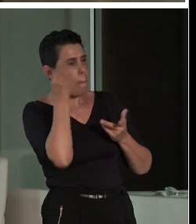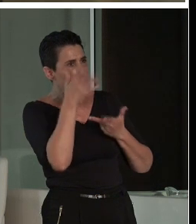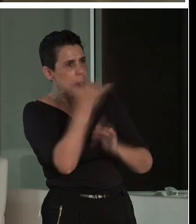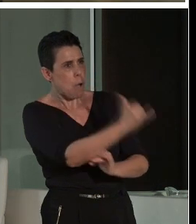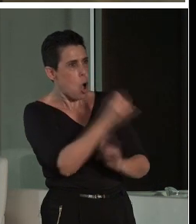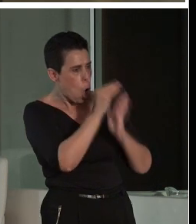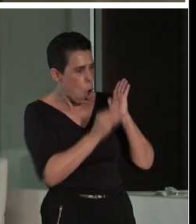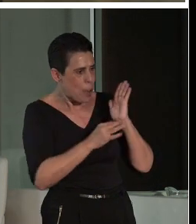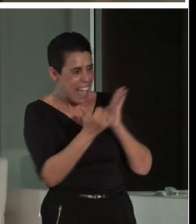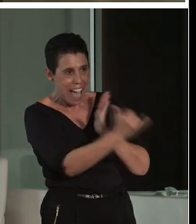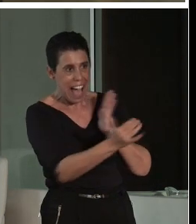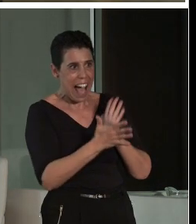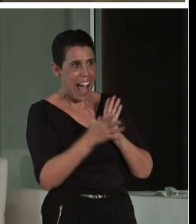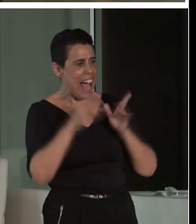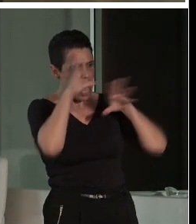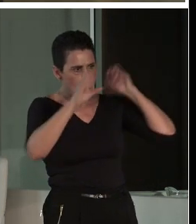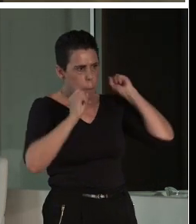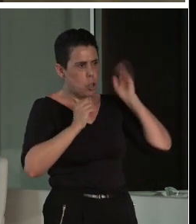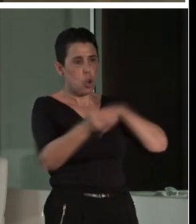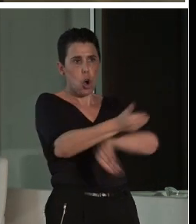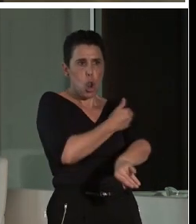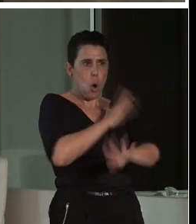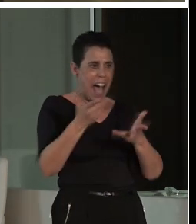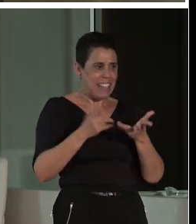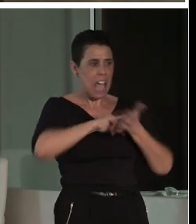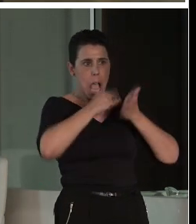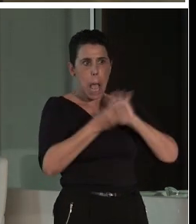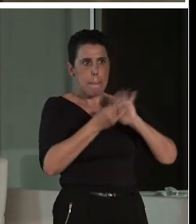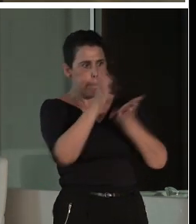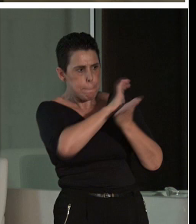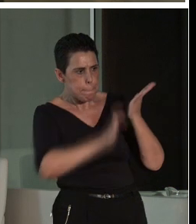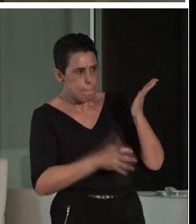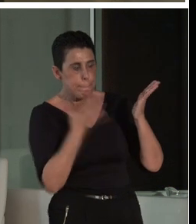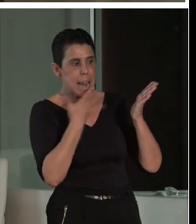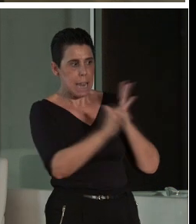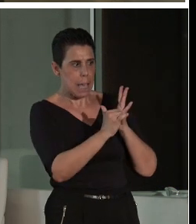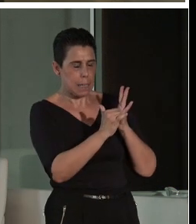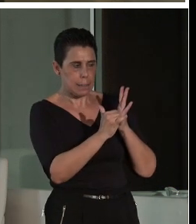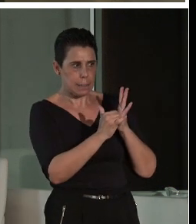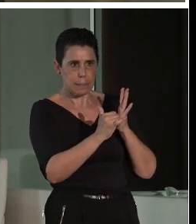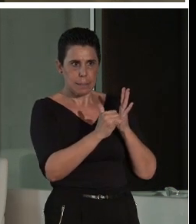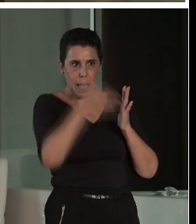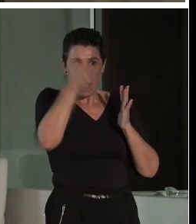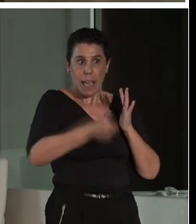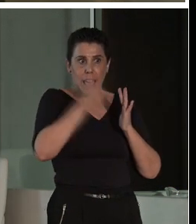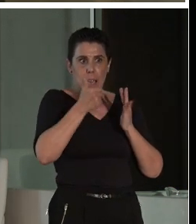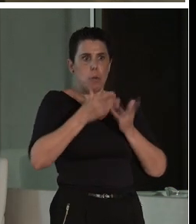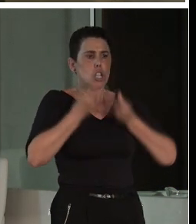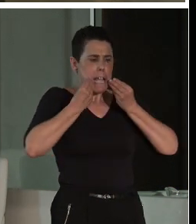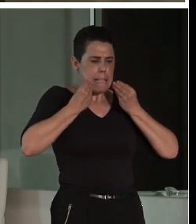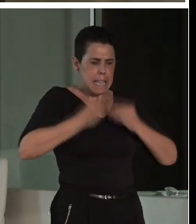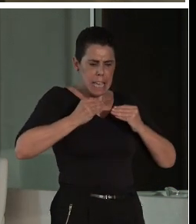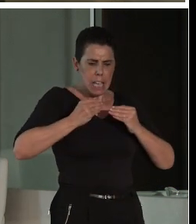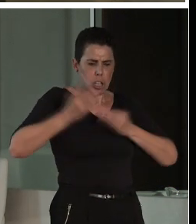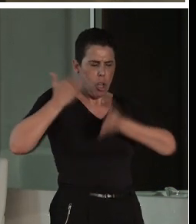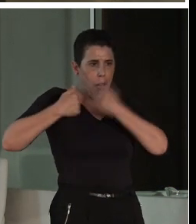protocolos previos, hay redacciones de planes… Es importante rastrear cuál es la historia de ese sitio, por qué está como está,